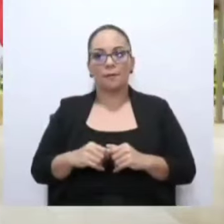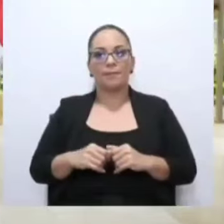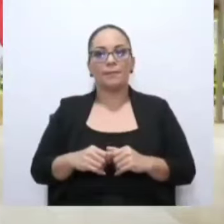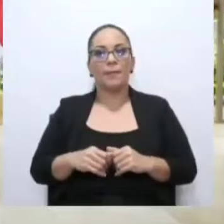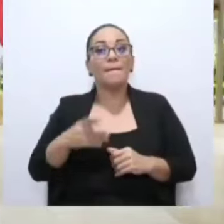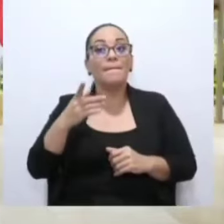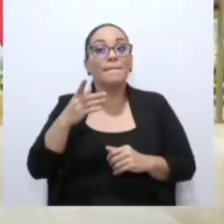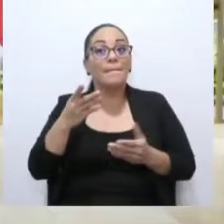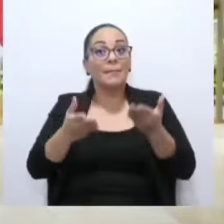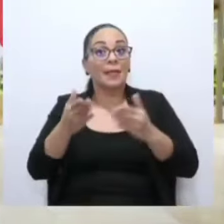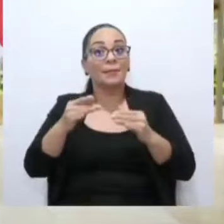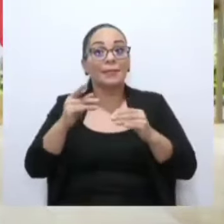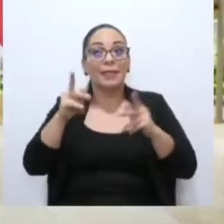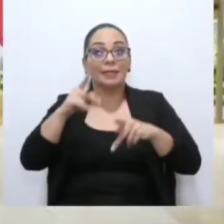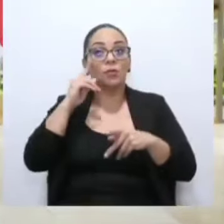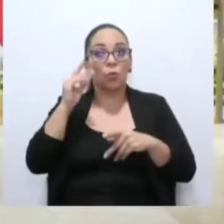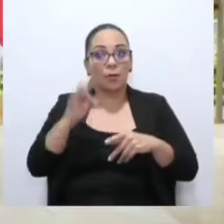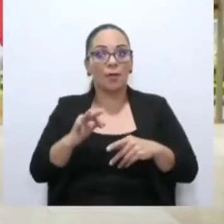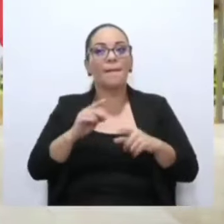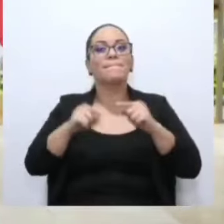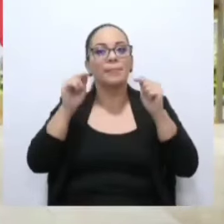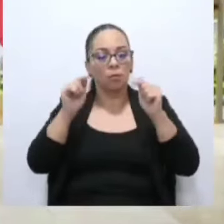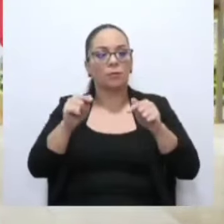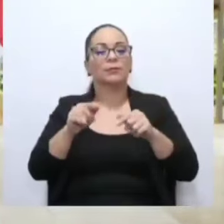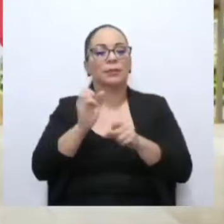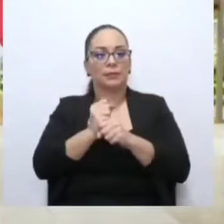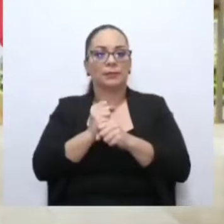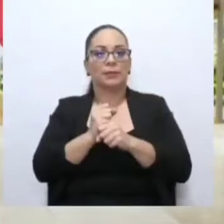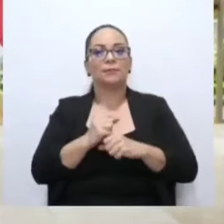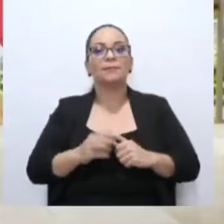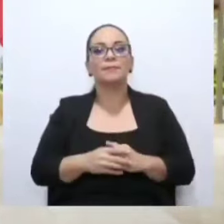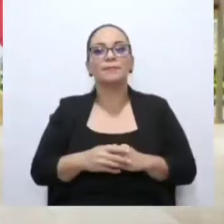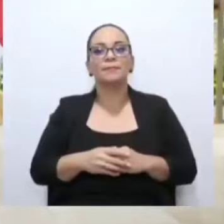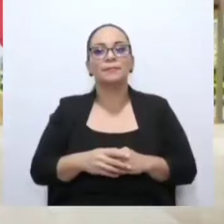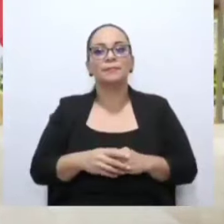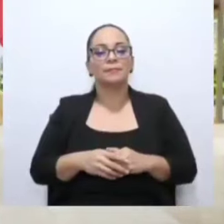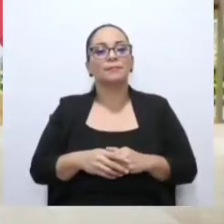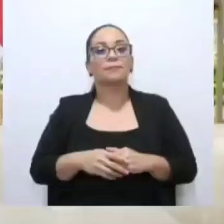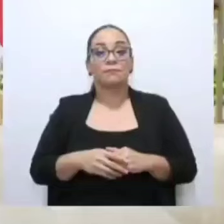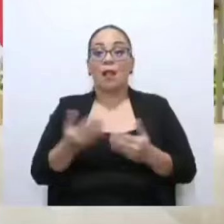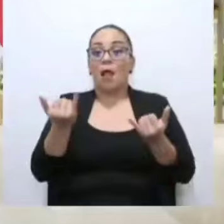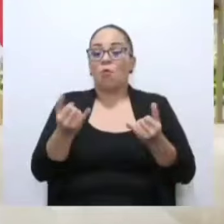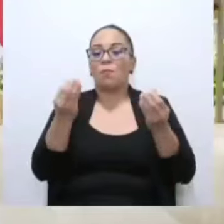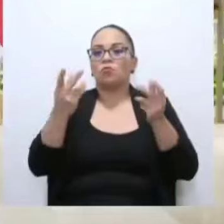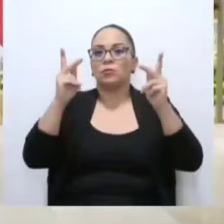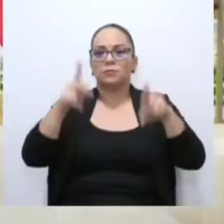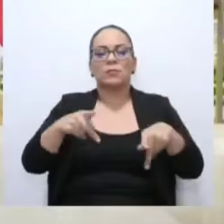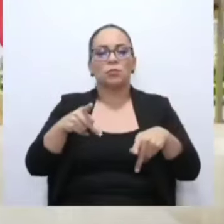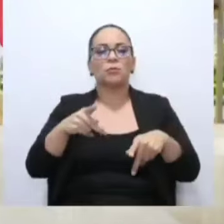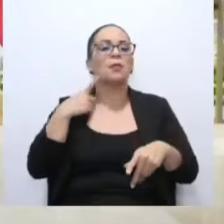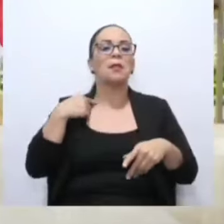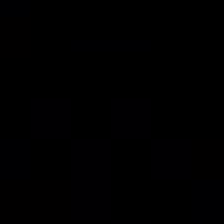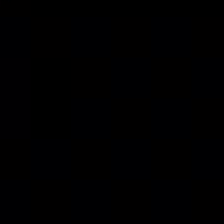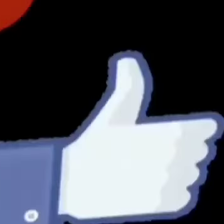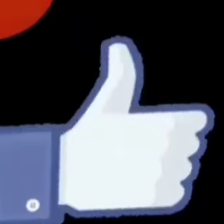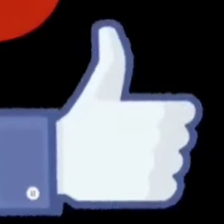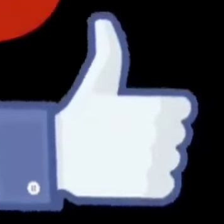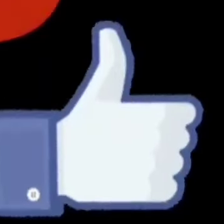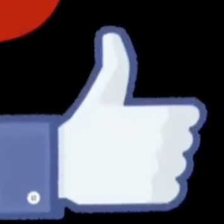mentira, para los que hoy hacen lo que les viene en su santa voluntad. Gracias.